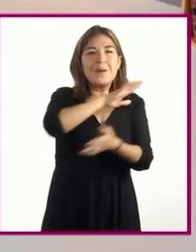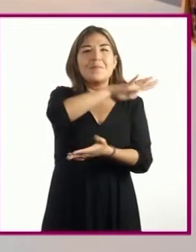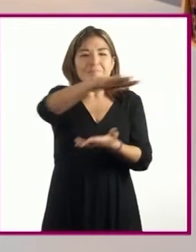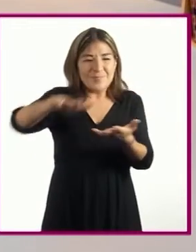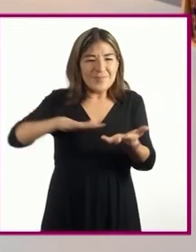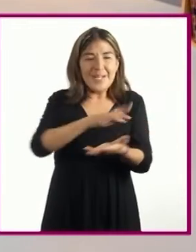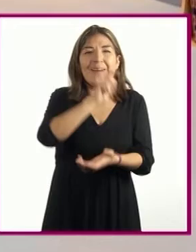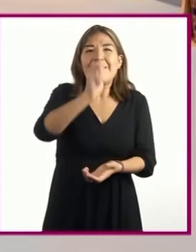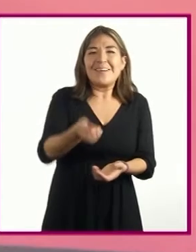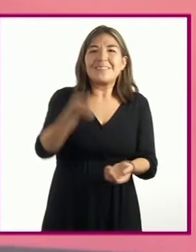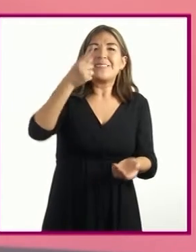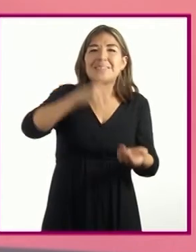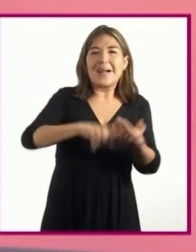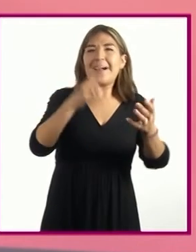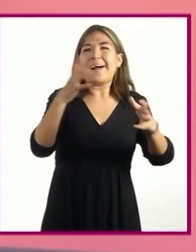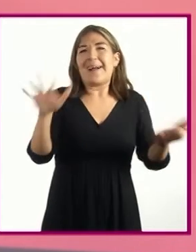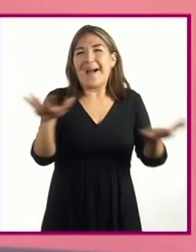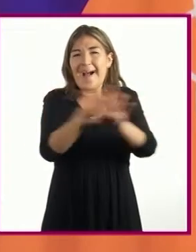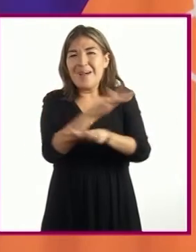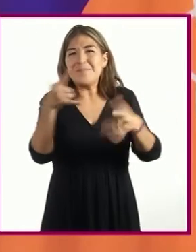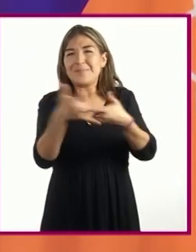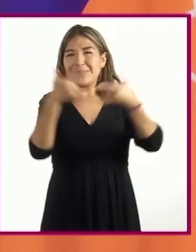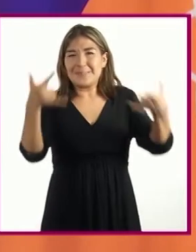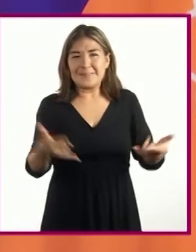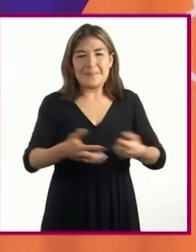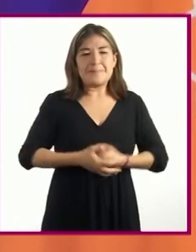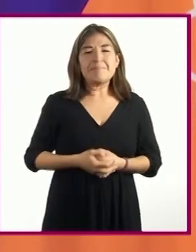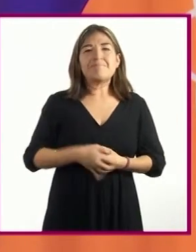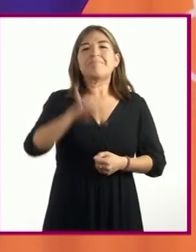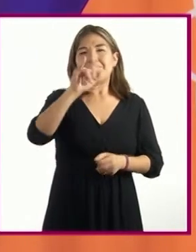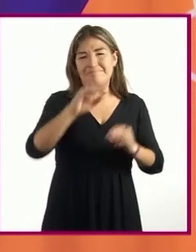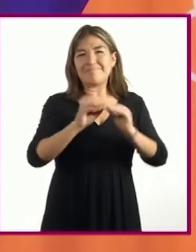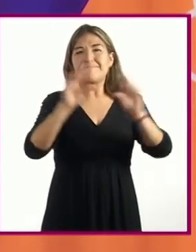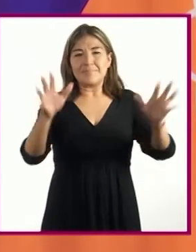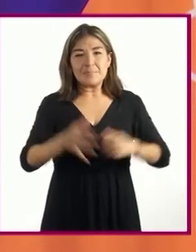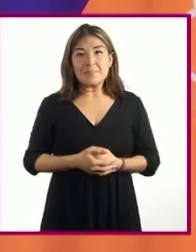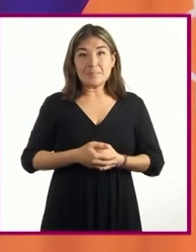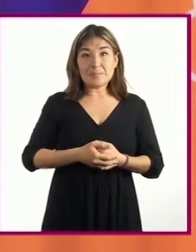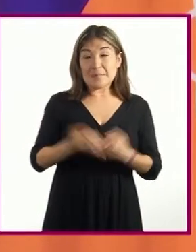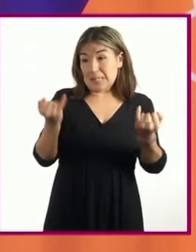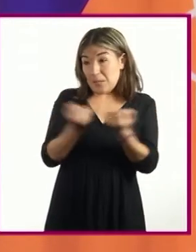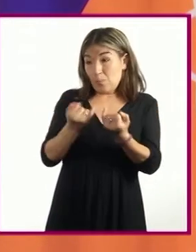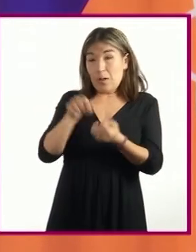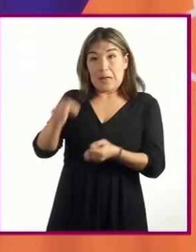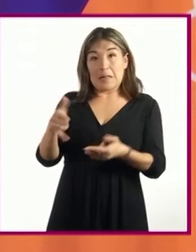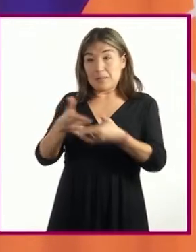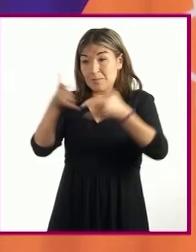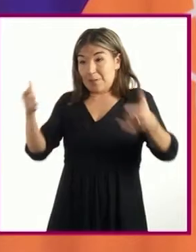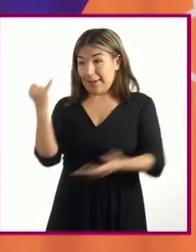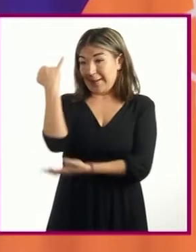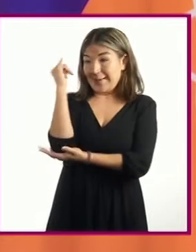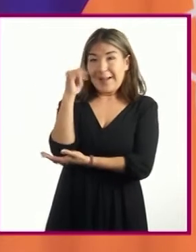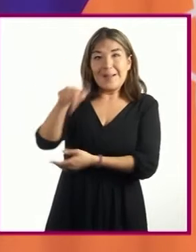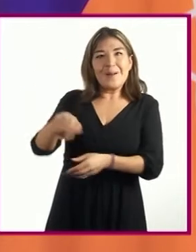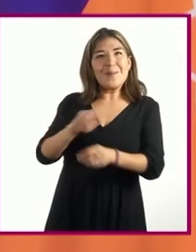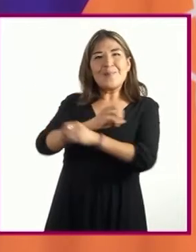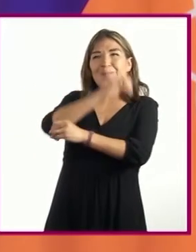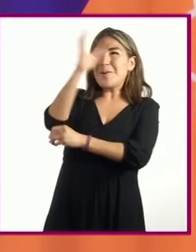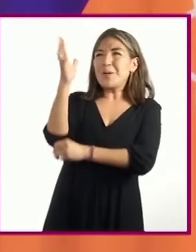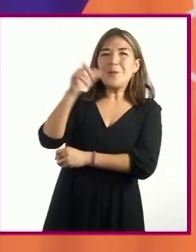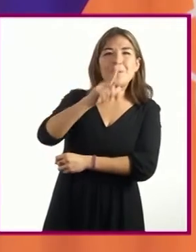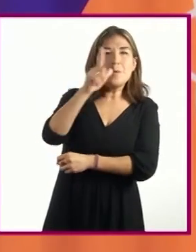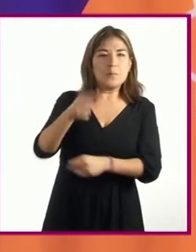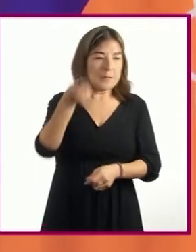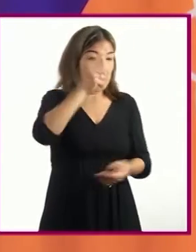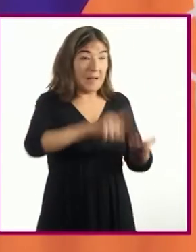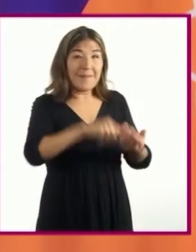atmósfera a nuestra historieta. Claro, porque no es lo mismo que una historia sucede en un jardín pleno de luz que en un